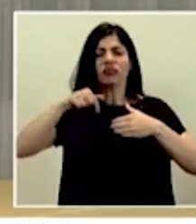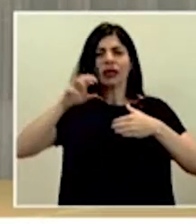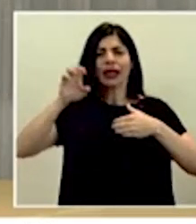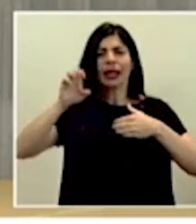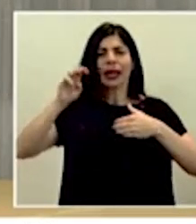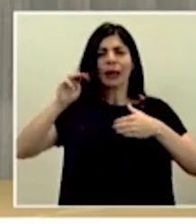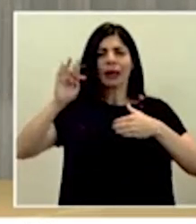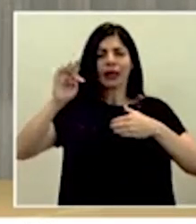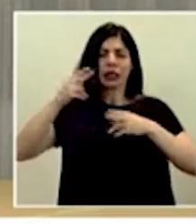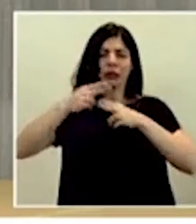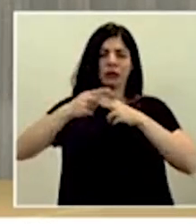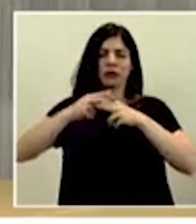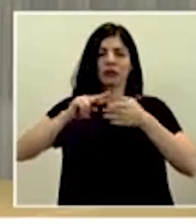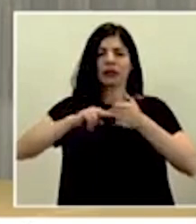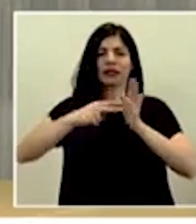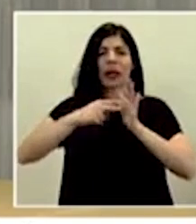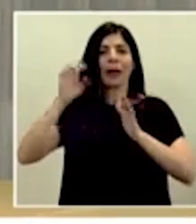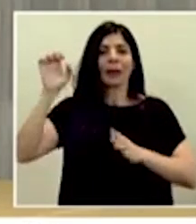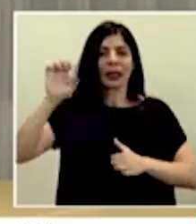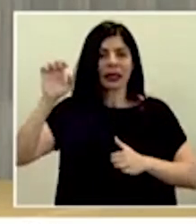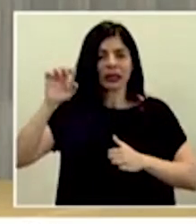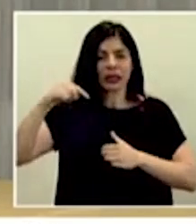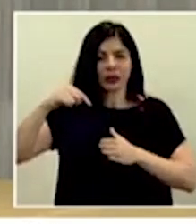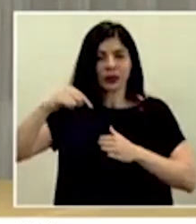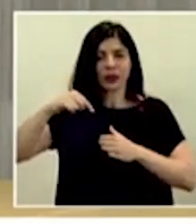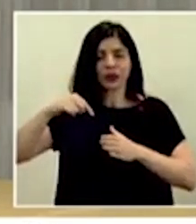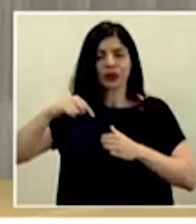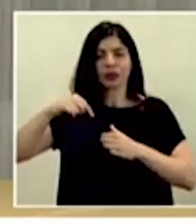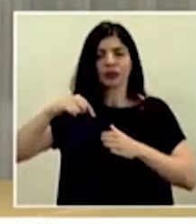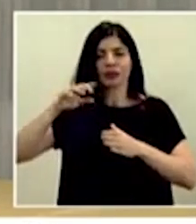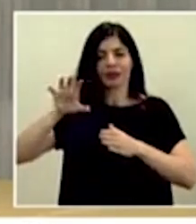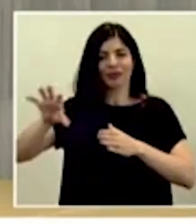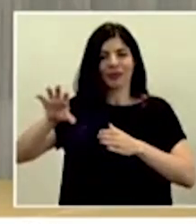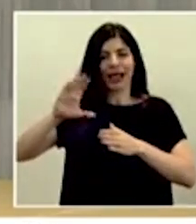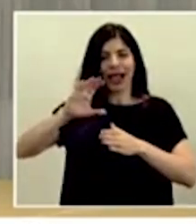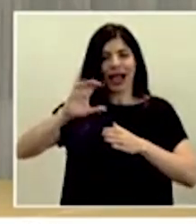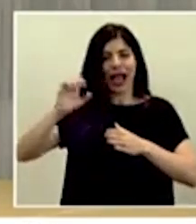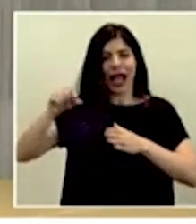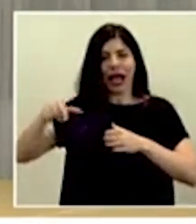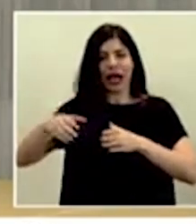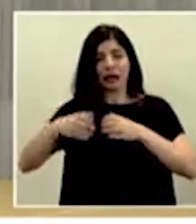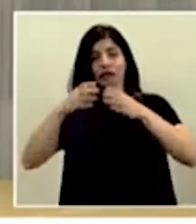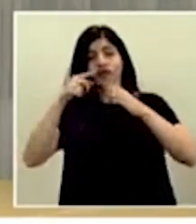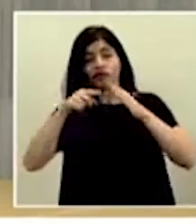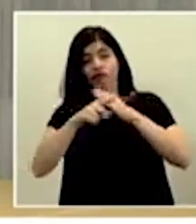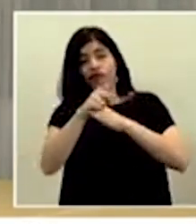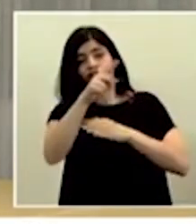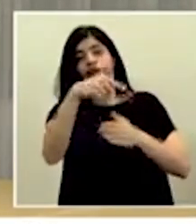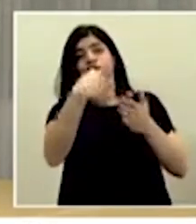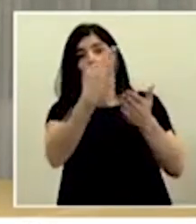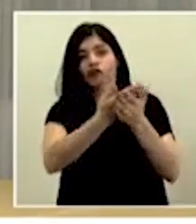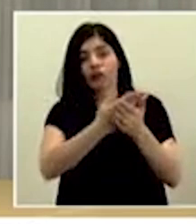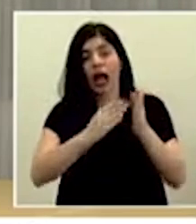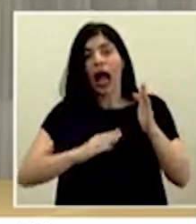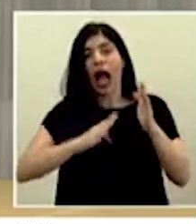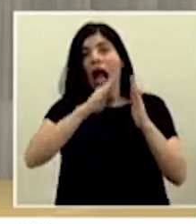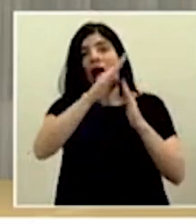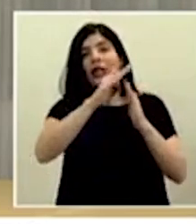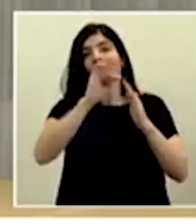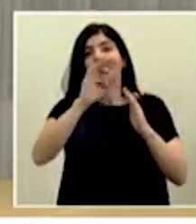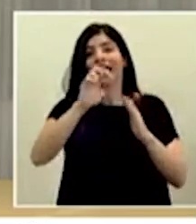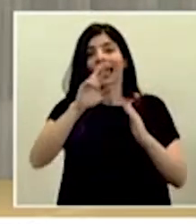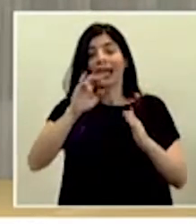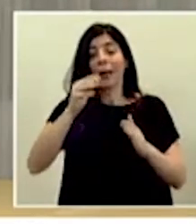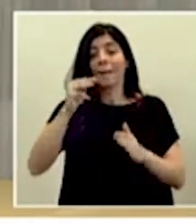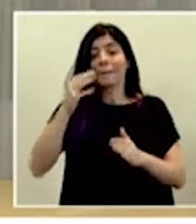equipo EMT que llamamos que son los de emergencias de la caja a Alto Telire ingresaron en helicóptero el